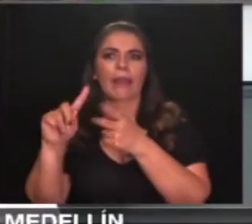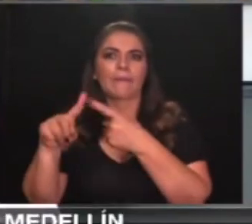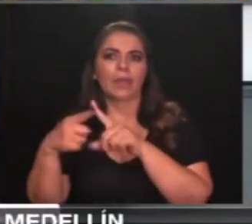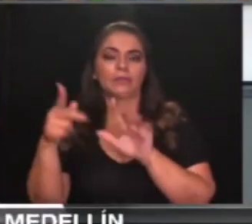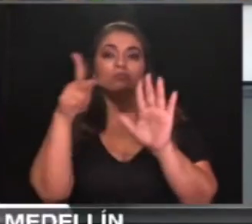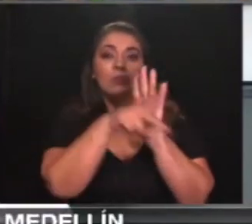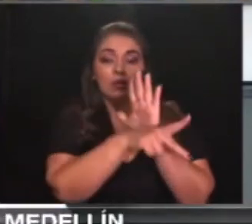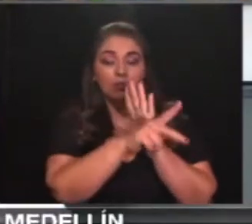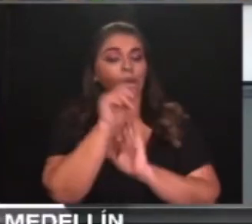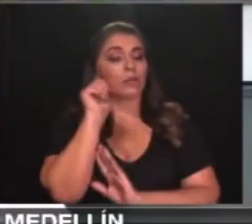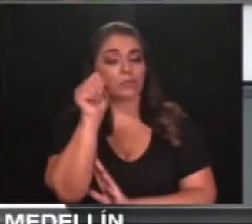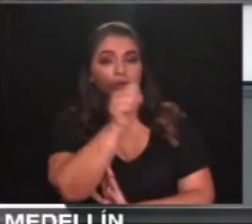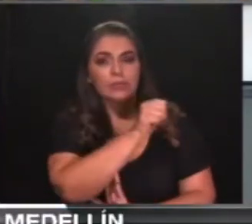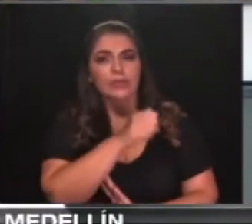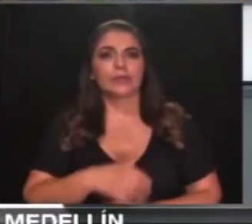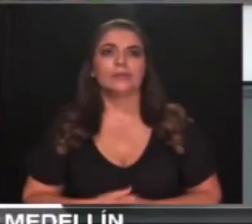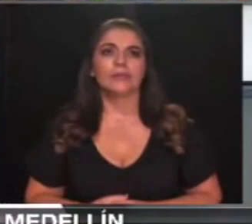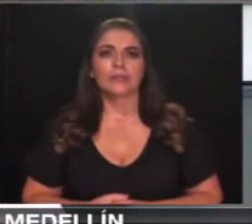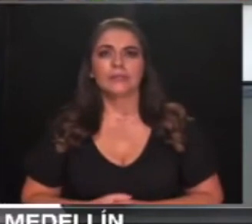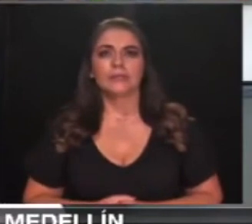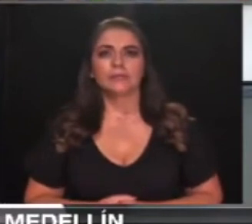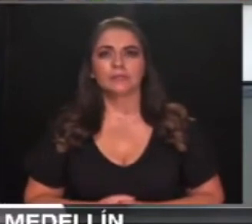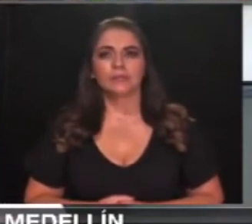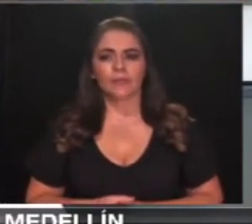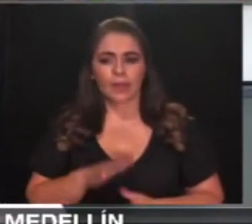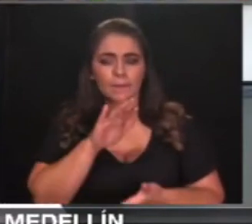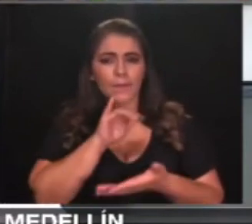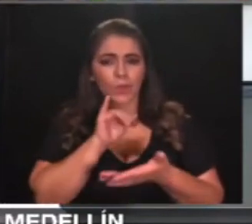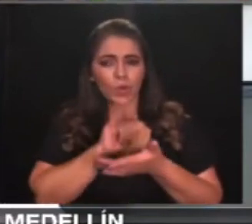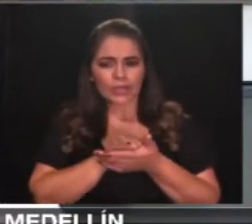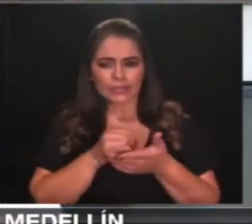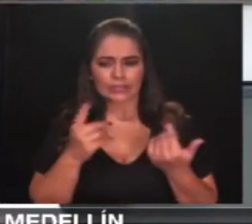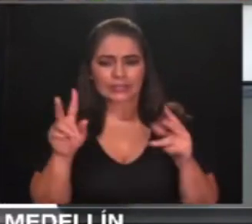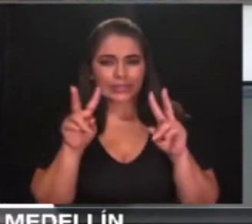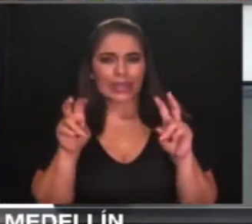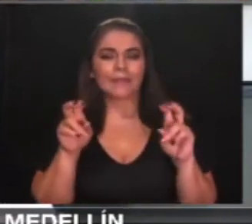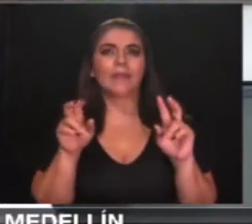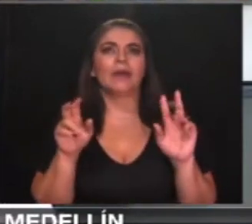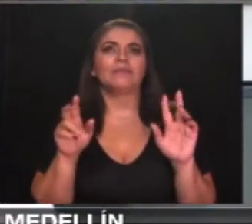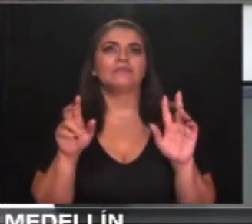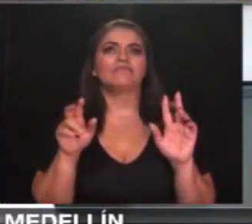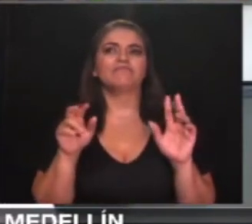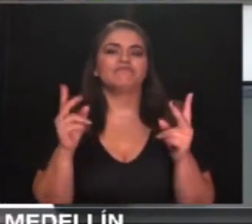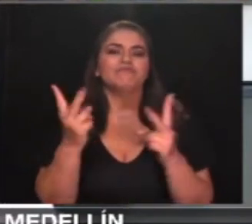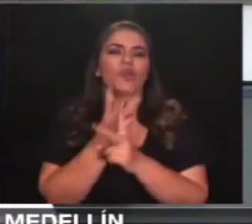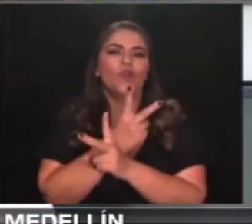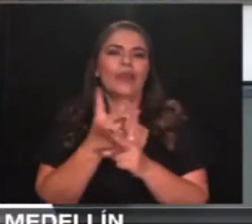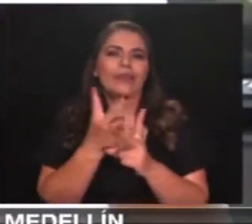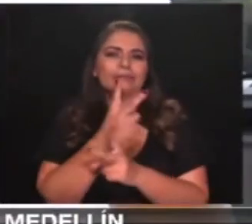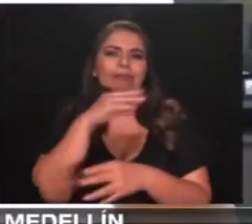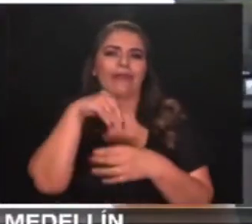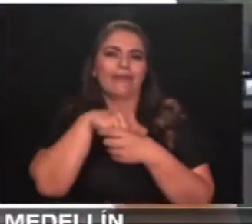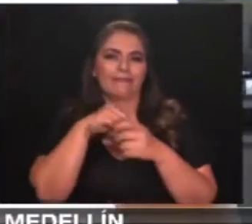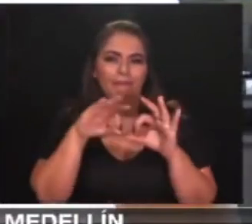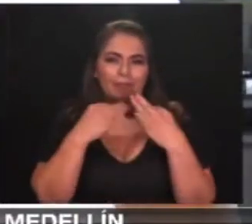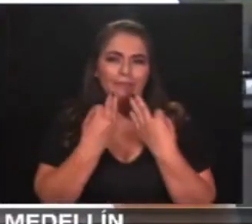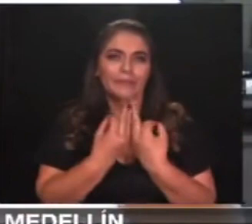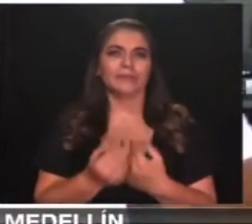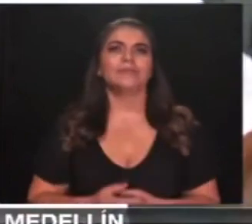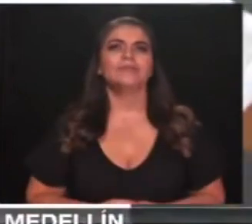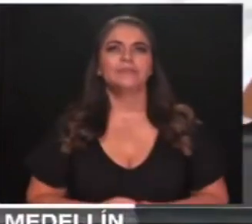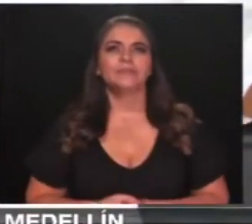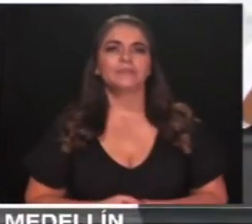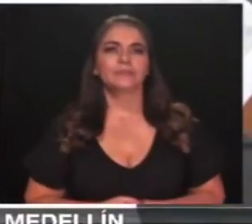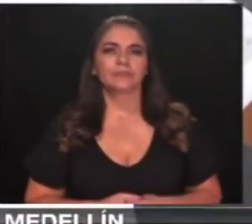y que casi siempre en estos casos están asociados a la violencia intrafamiliar. También